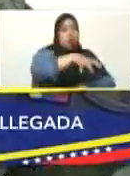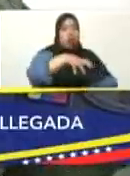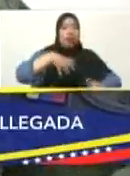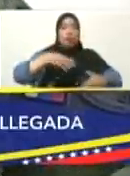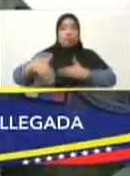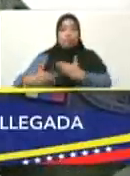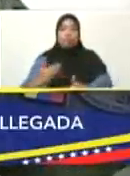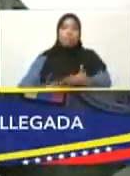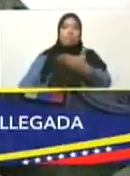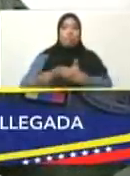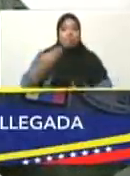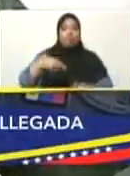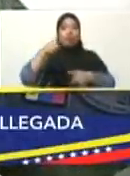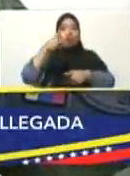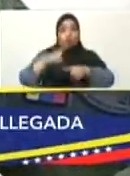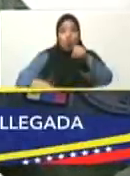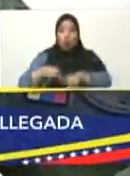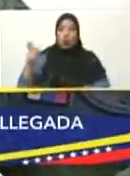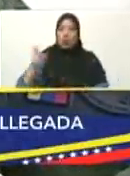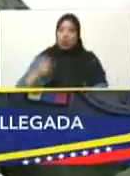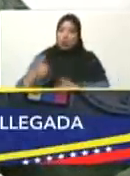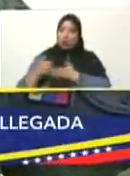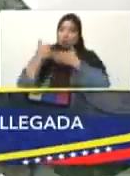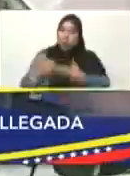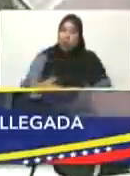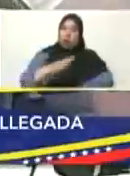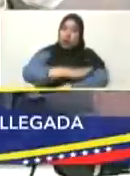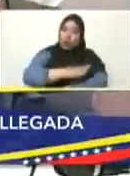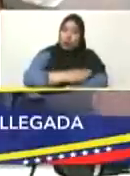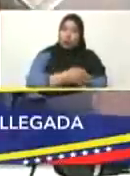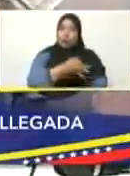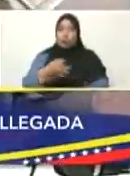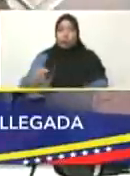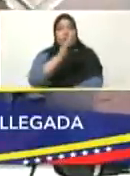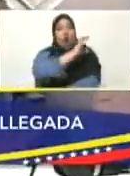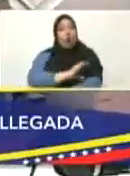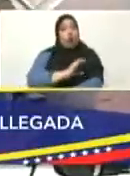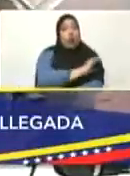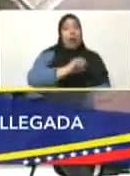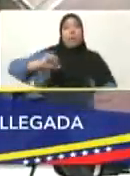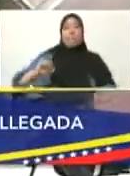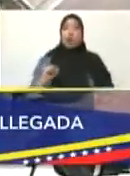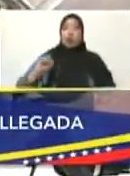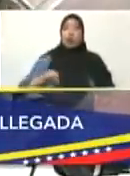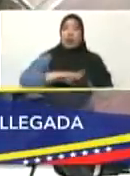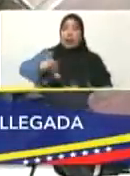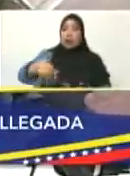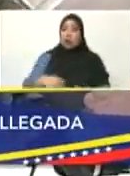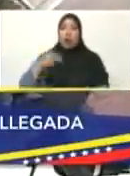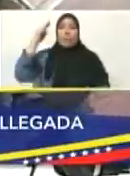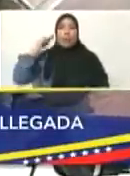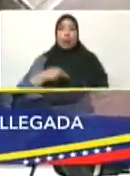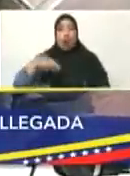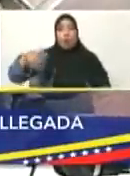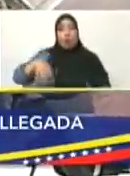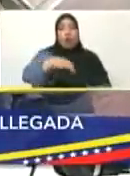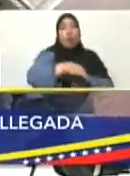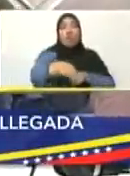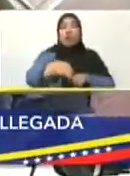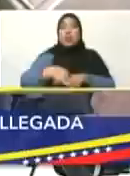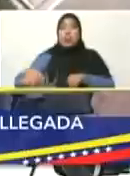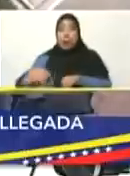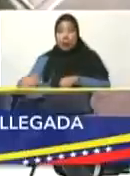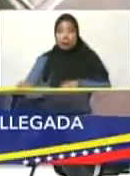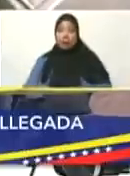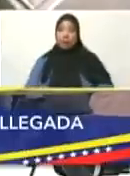su logística. A protección civil, a la Policía Nacional Bolivariana, a las policías estadales, a las policías